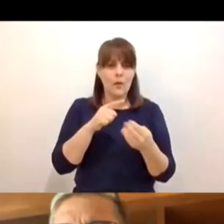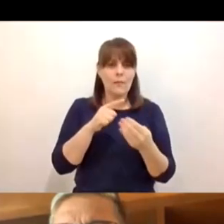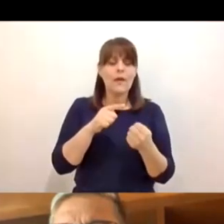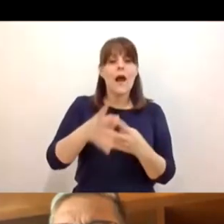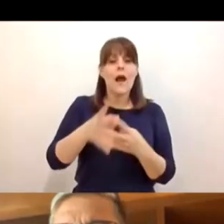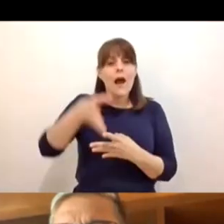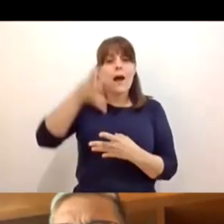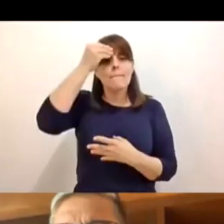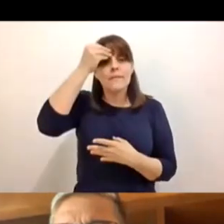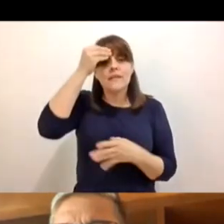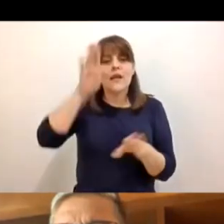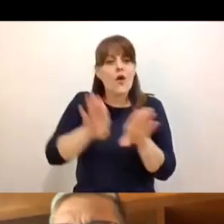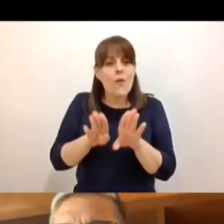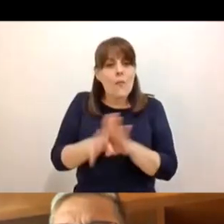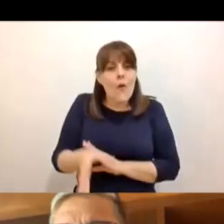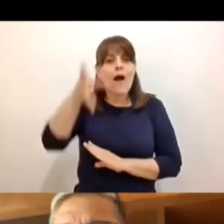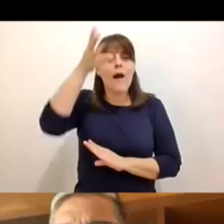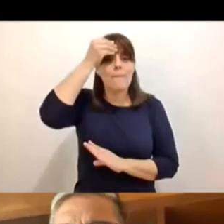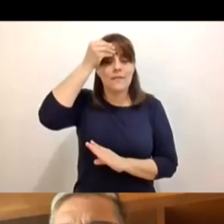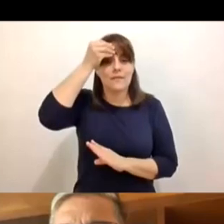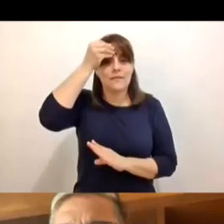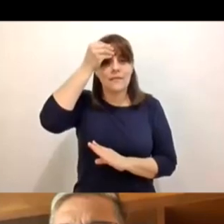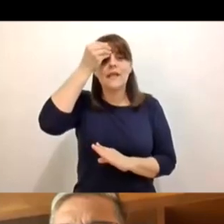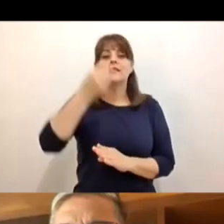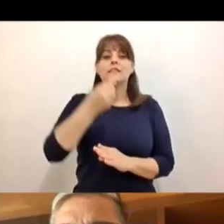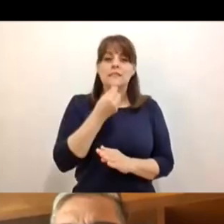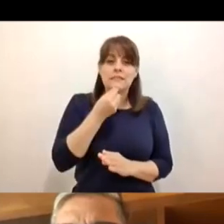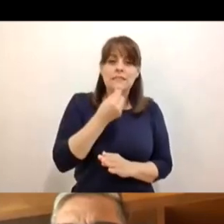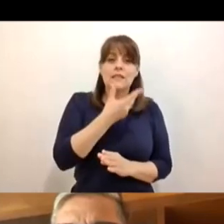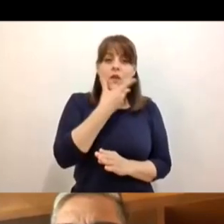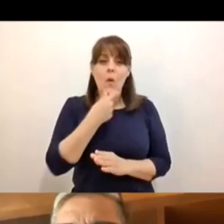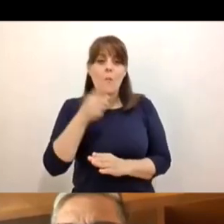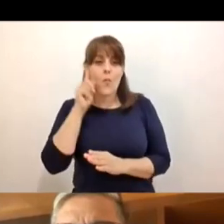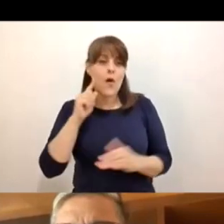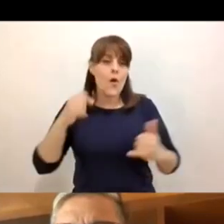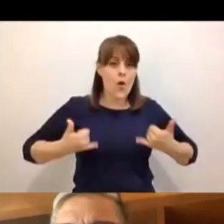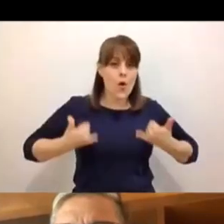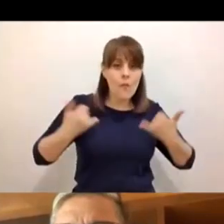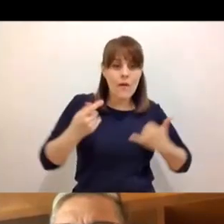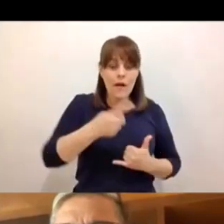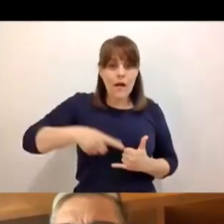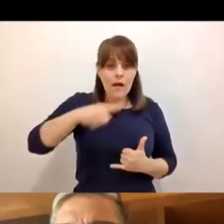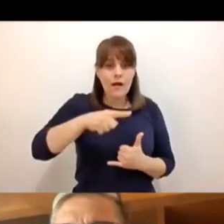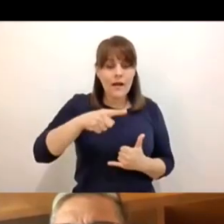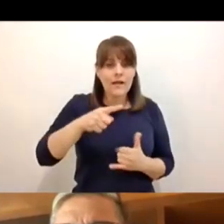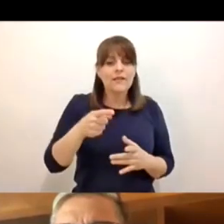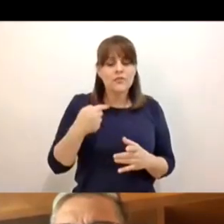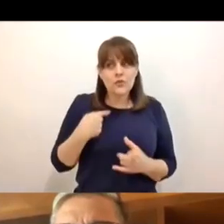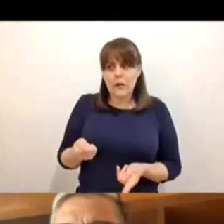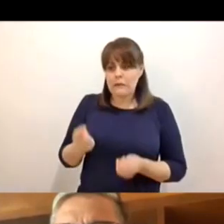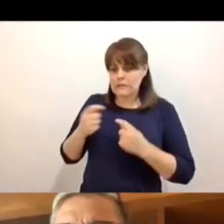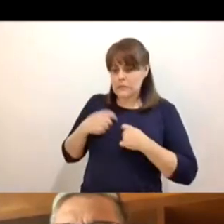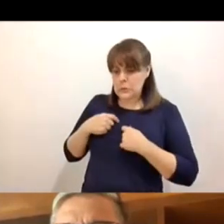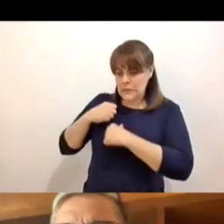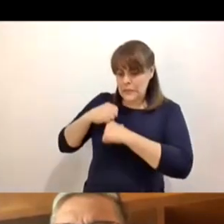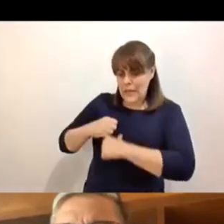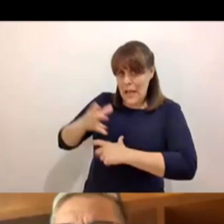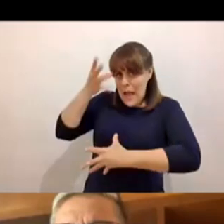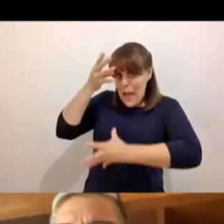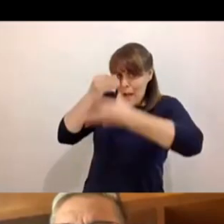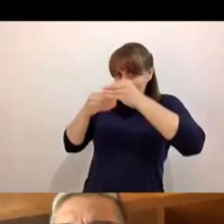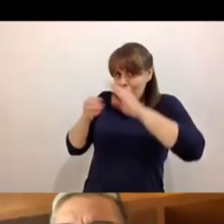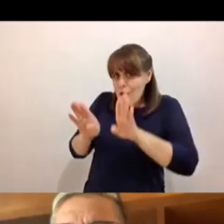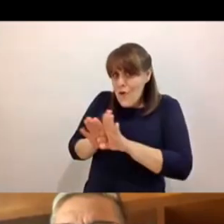Muchísimas niñas, niños jóvenes tuvieron que aprender a aprender en sus libros de texto,